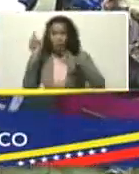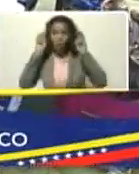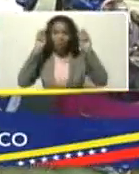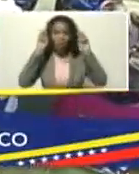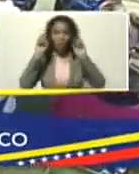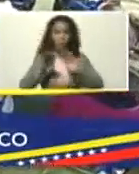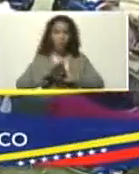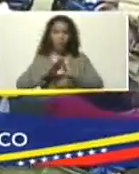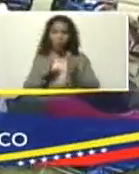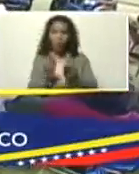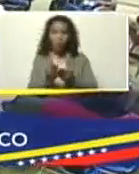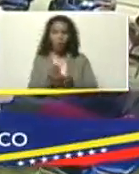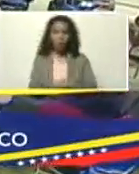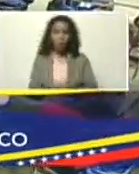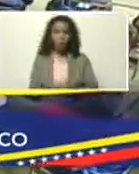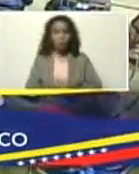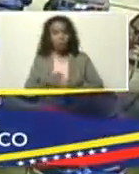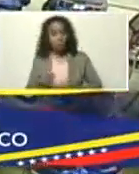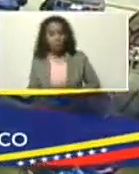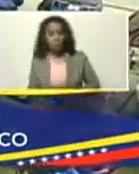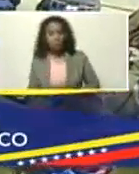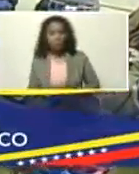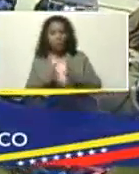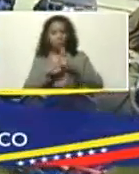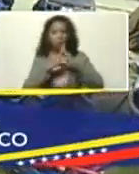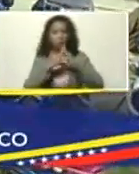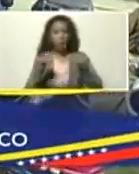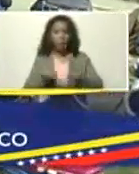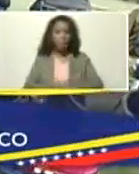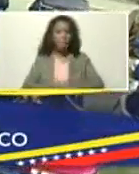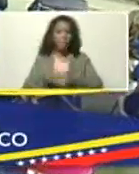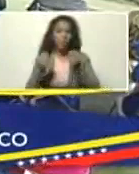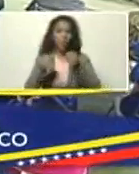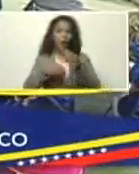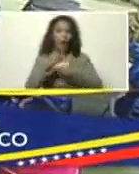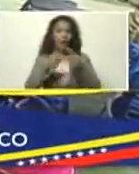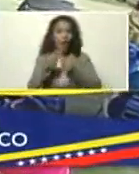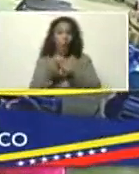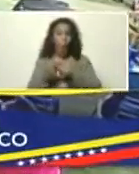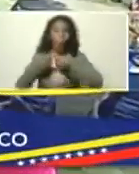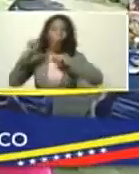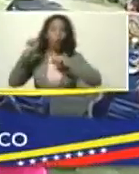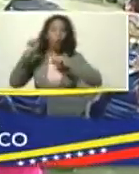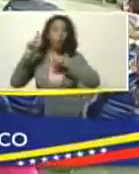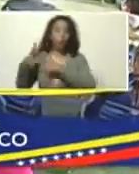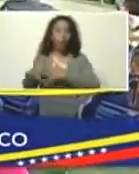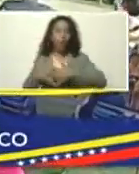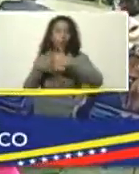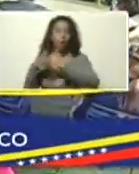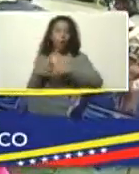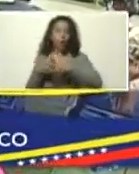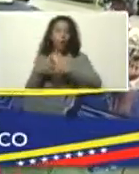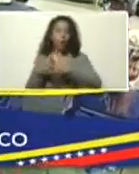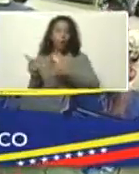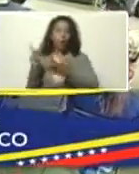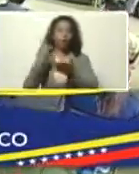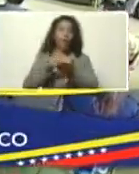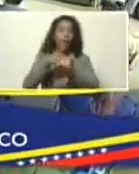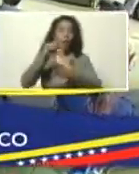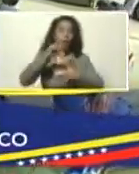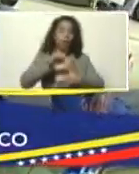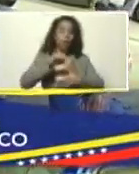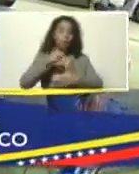planetario, y que, toda la destrucción, que hacen otros, desde el norte, nos llega al sur,